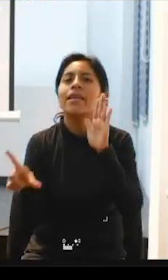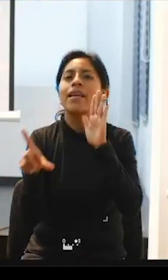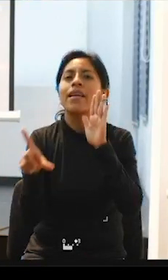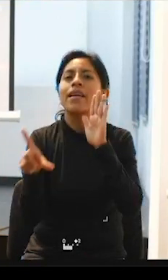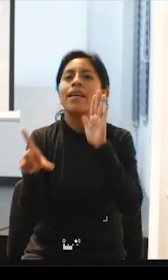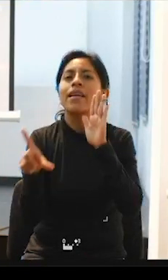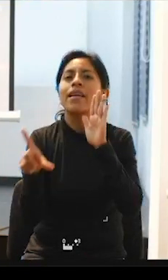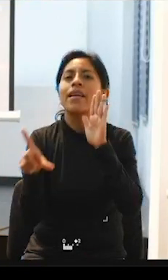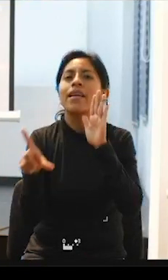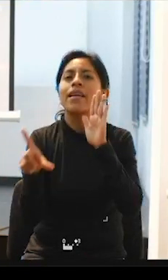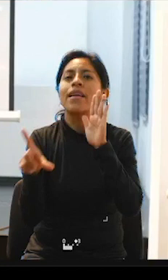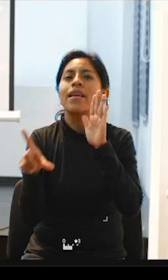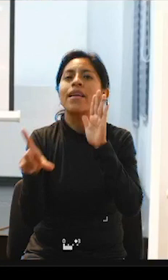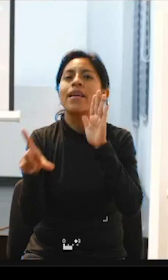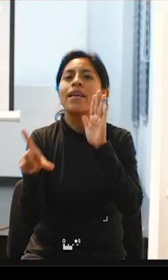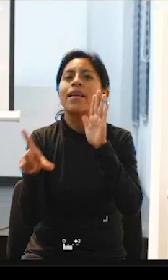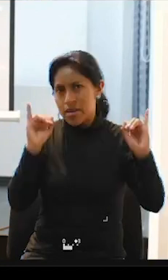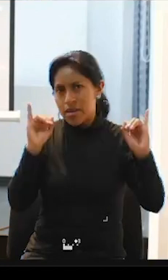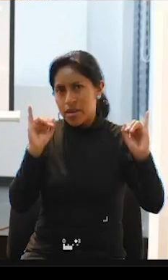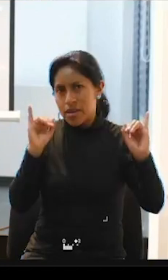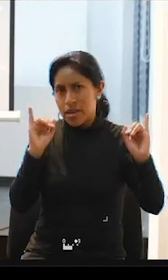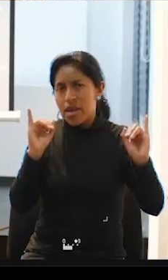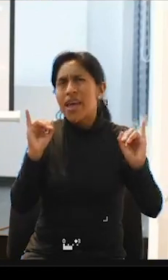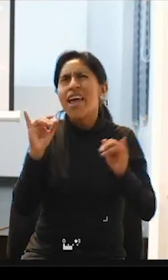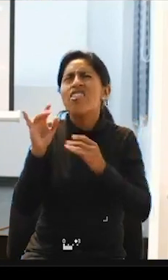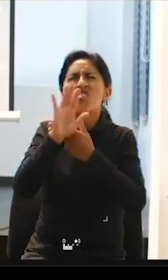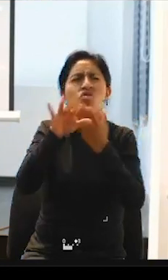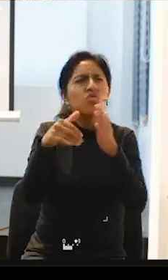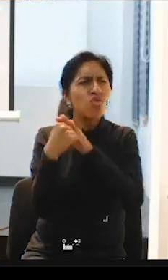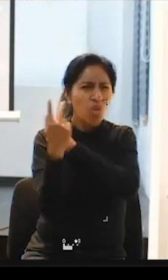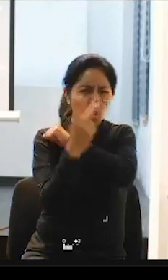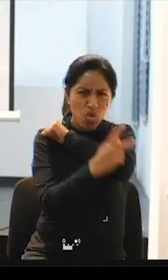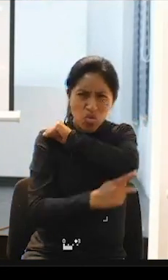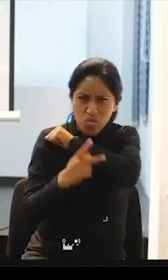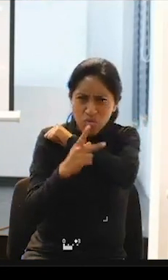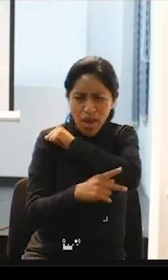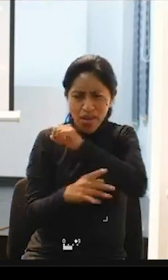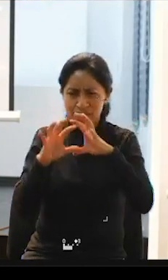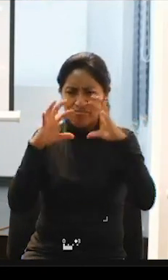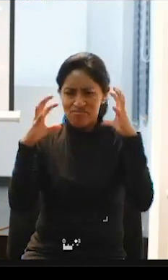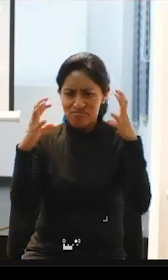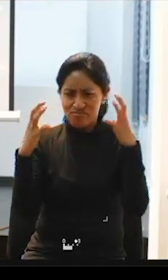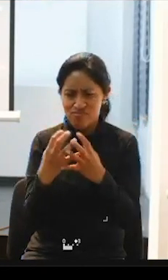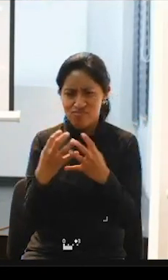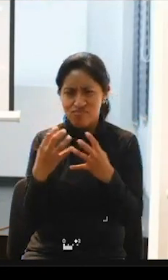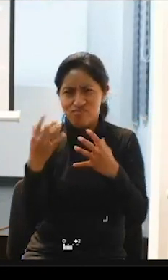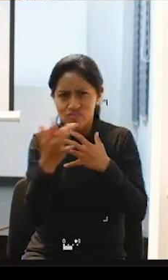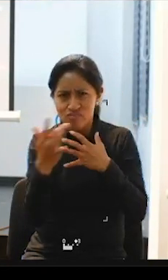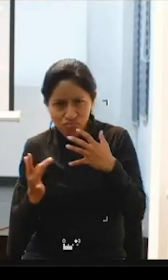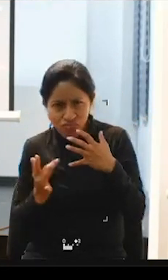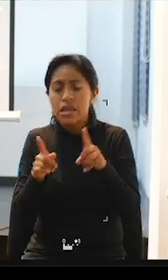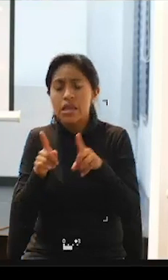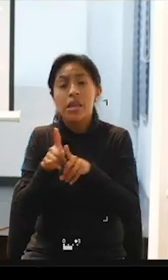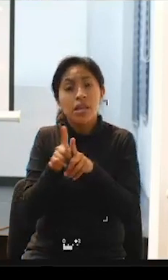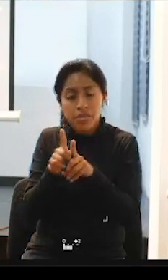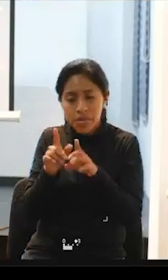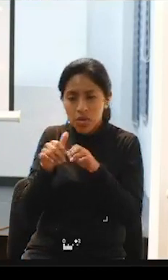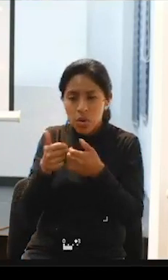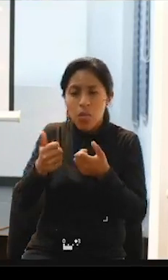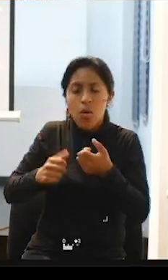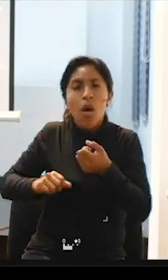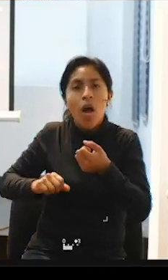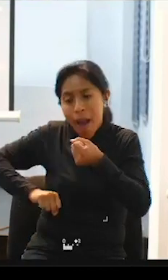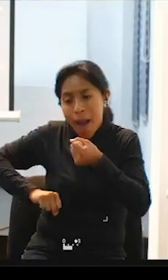independiente en todos los países en todas partes una ley de vida independiente donde la asistencia personal sea un